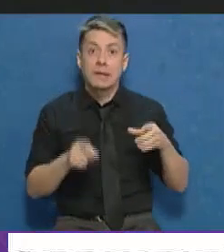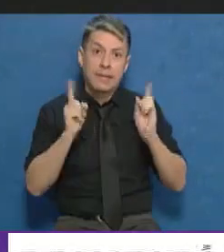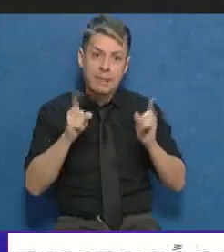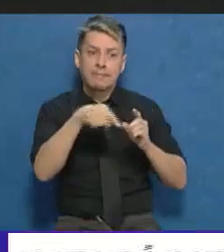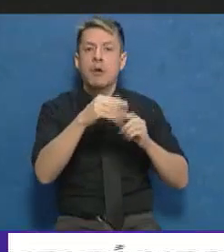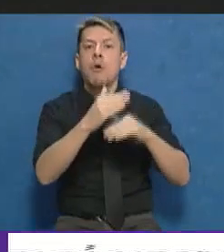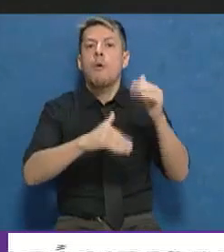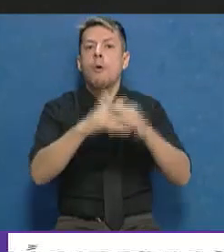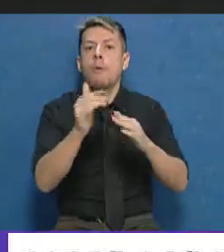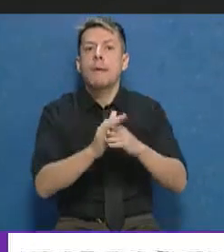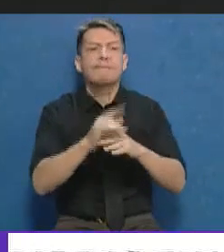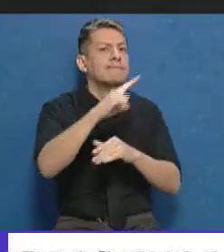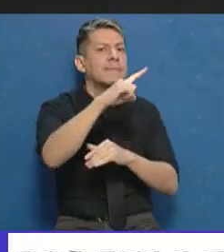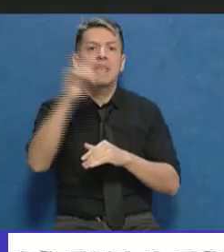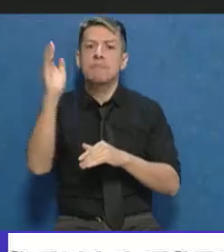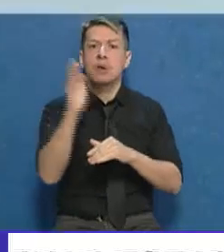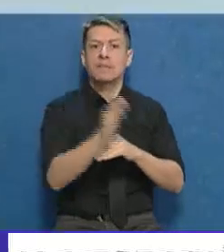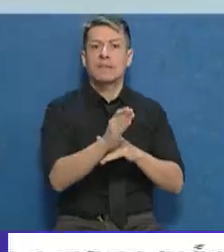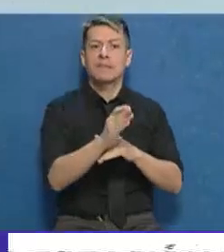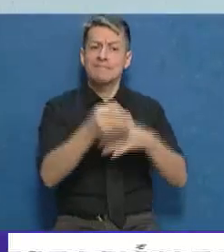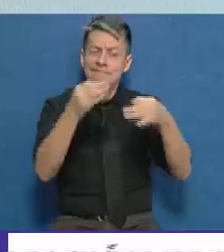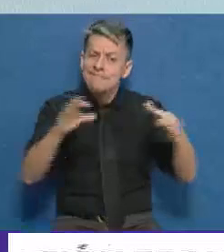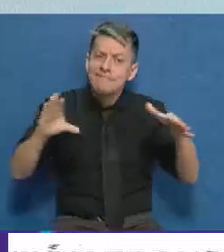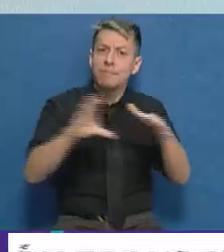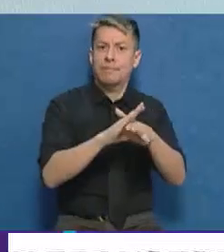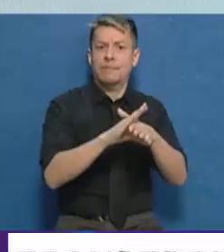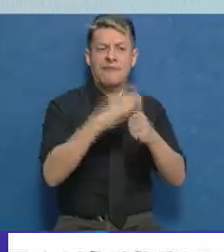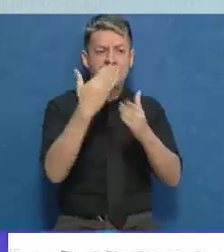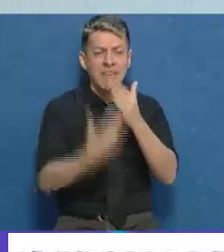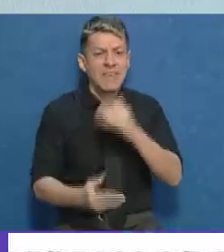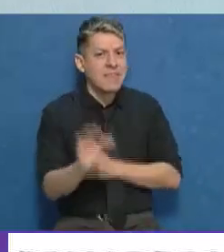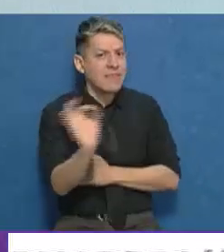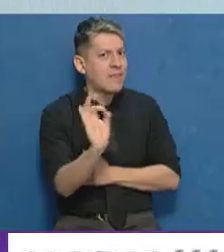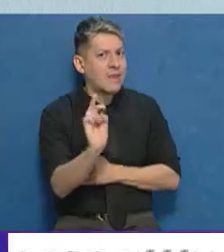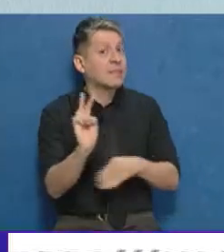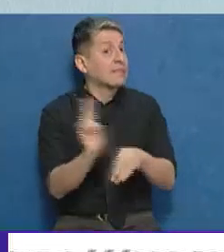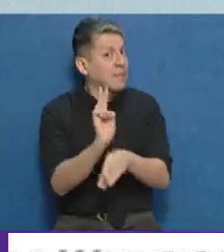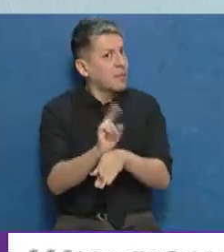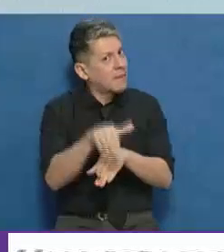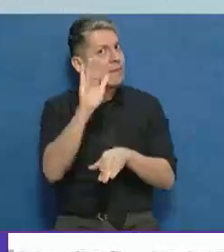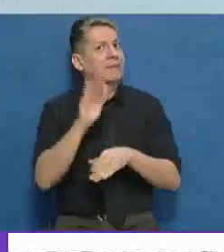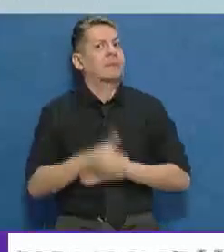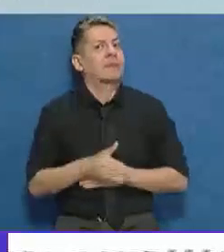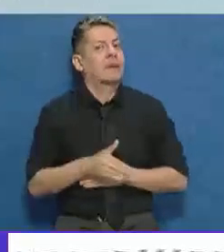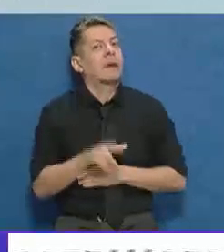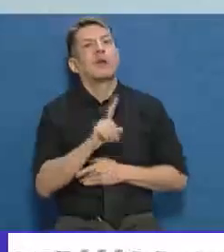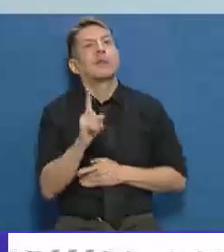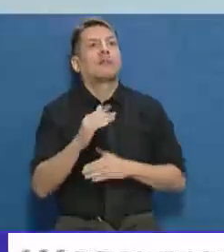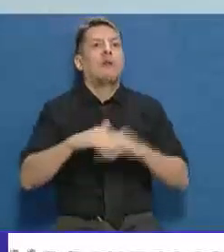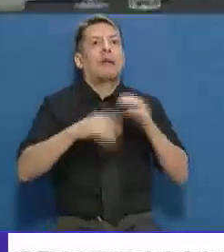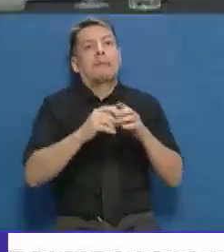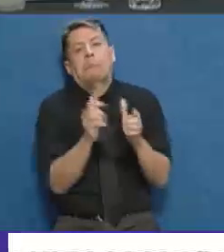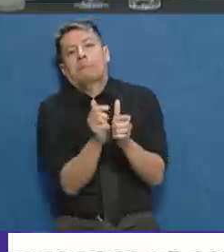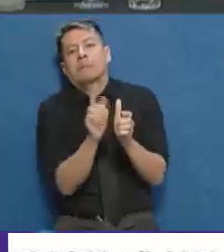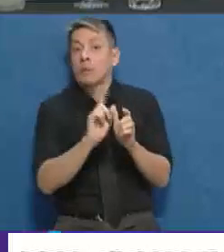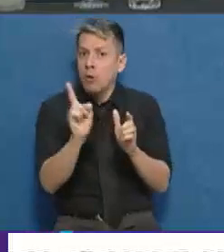una obra que tenga un 100% de certeza y, sobre todo, seguridad. Porque no estamos hablando de una obra menor. Es